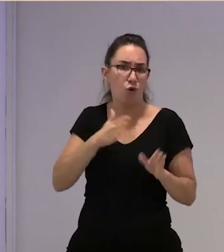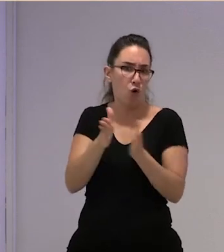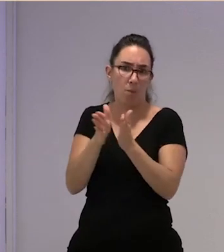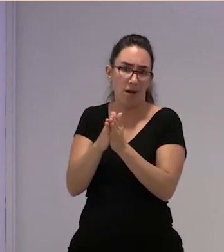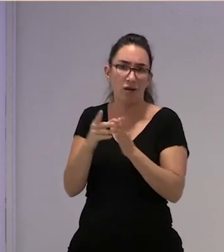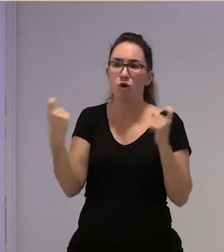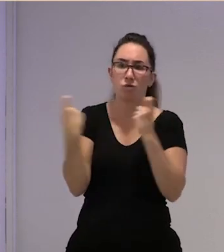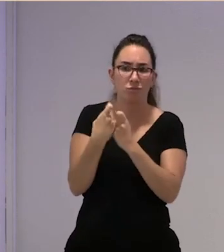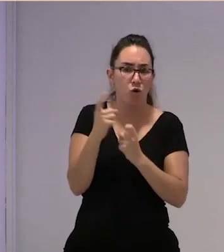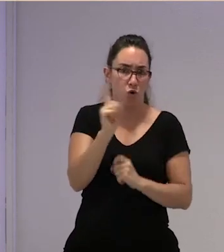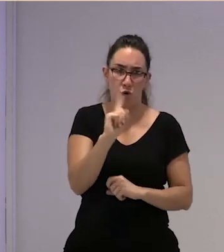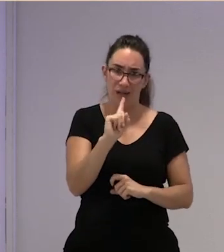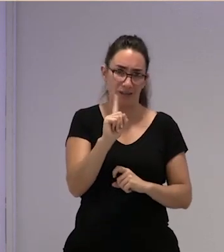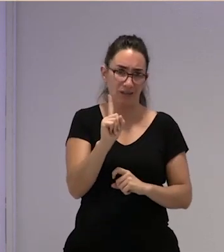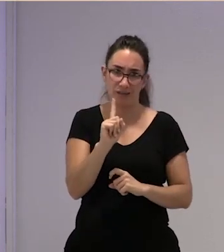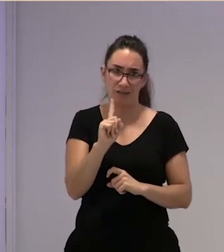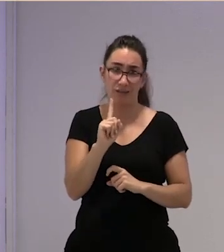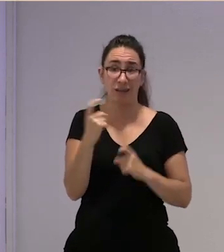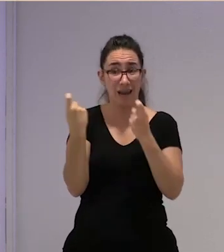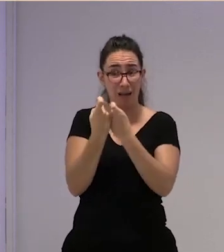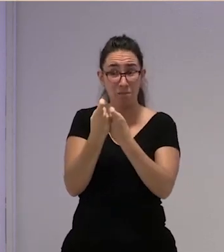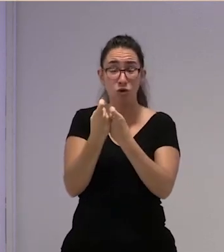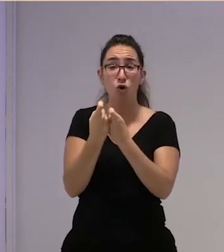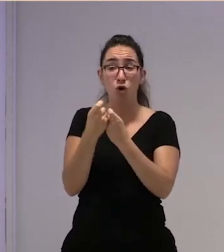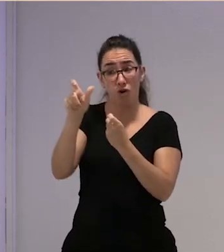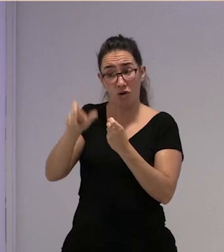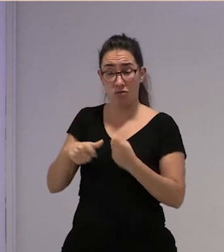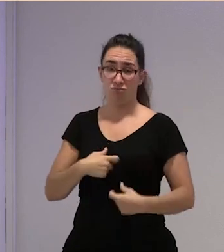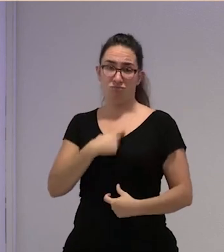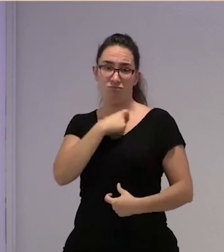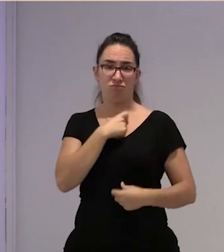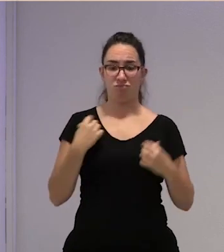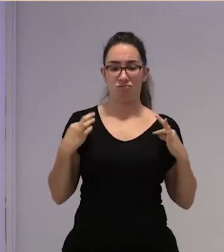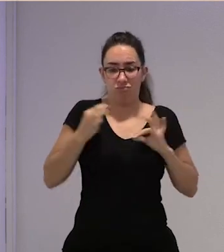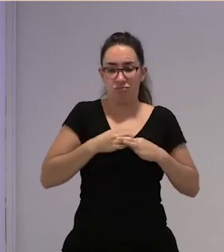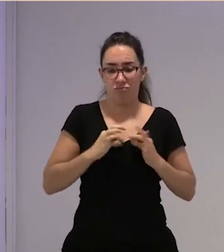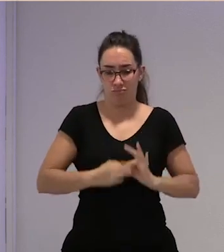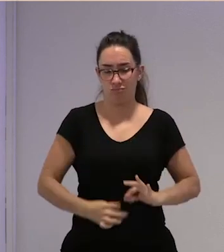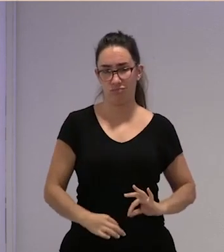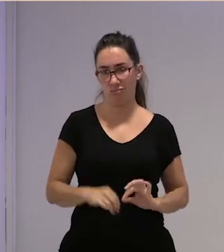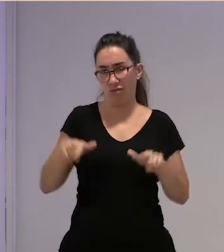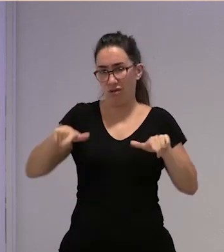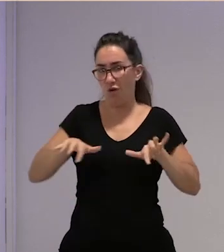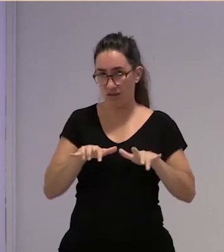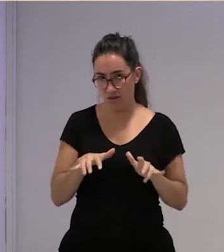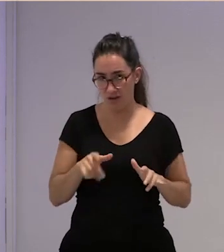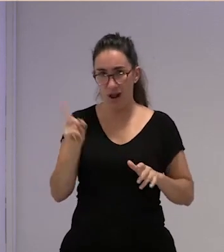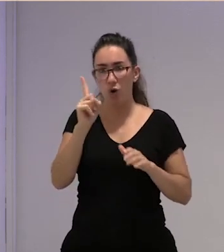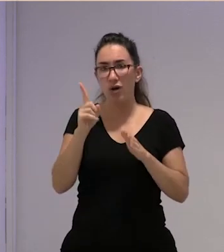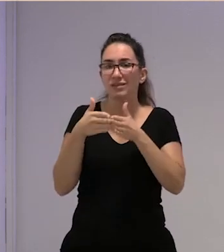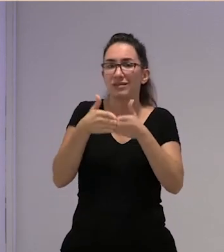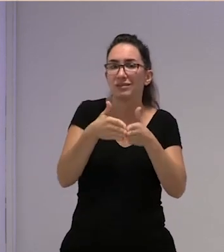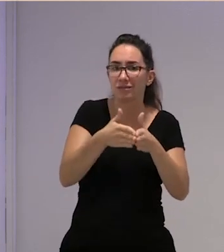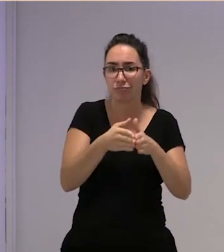nuestros enemigos que el enemigo viene con trajes de chaqueta y con corbata de un despacho no viene de una patera ni